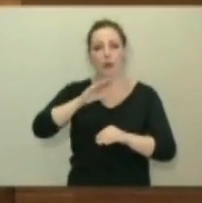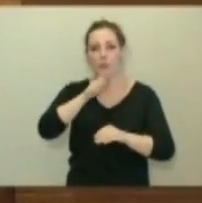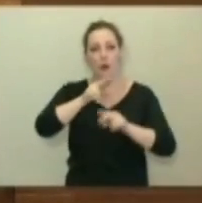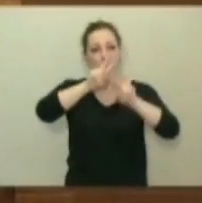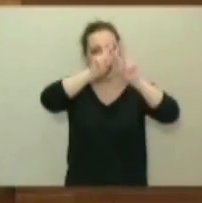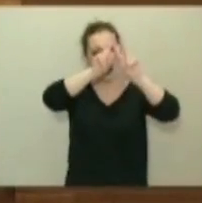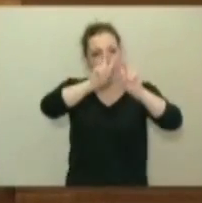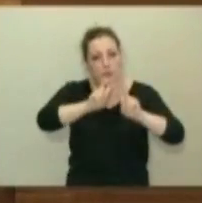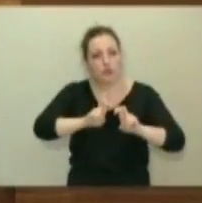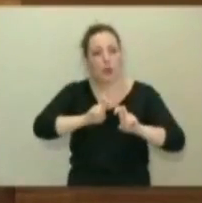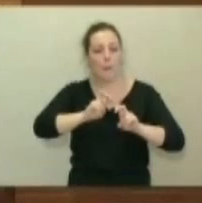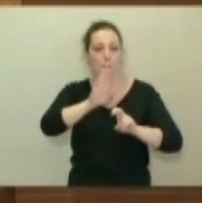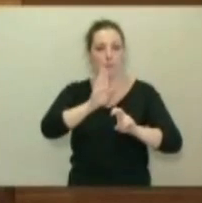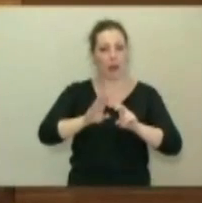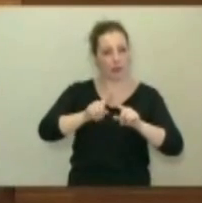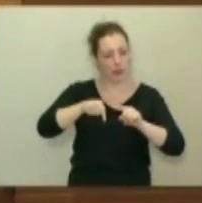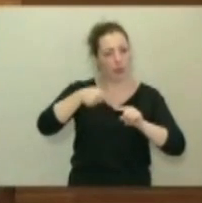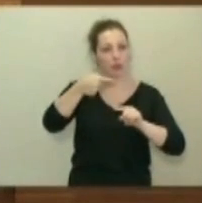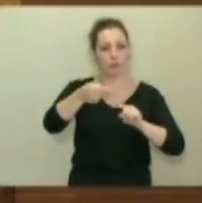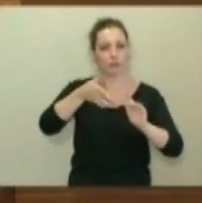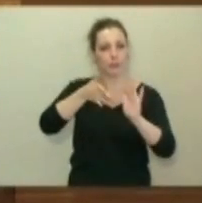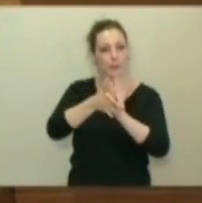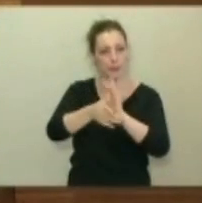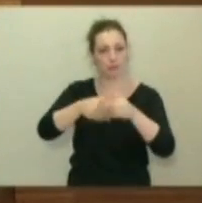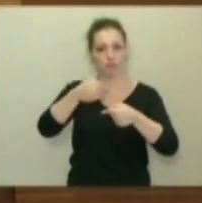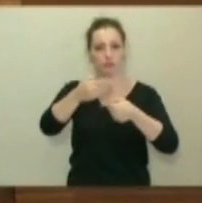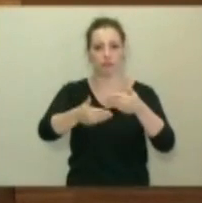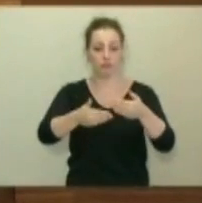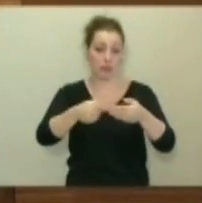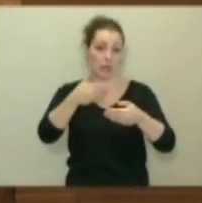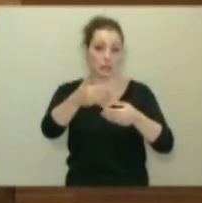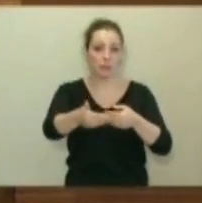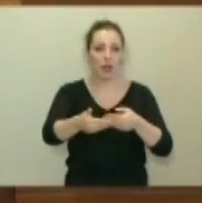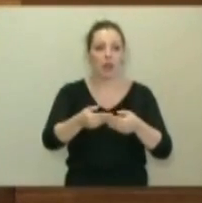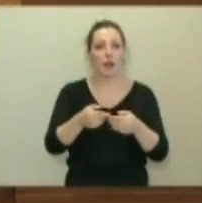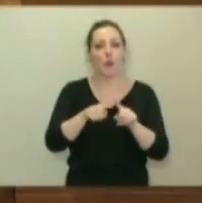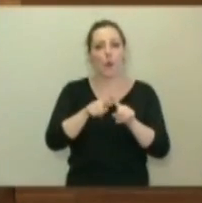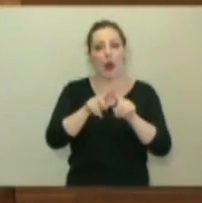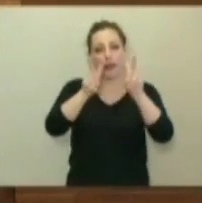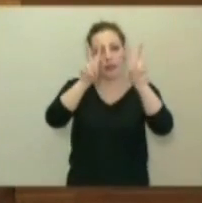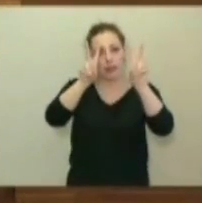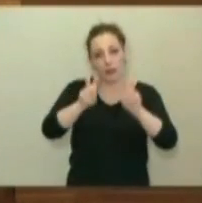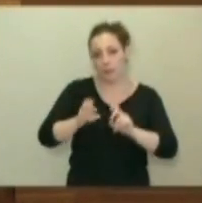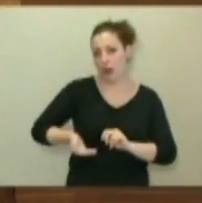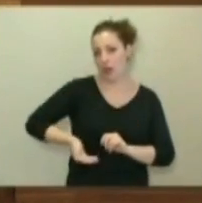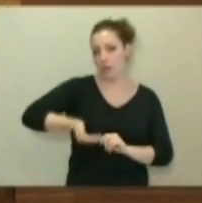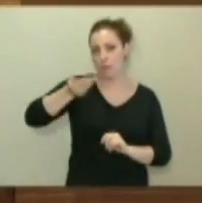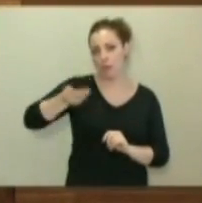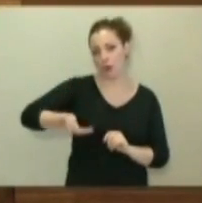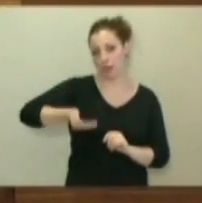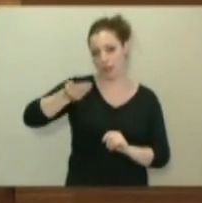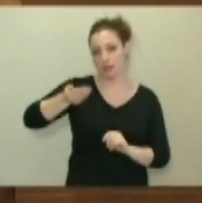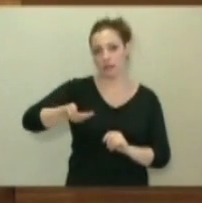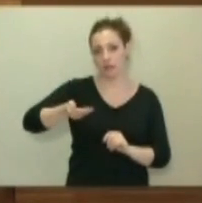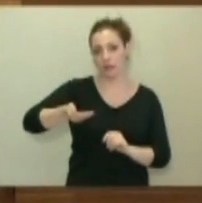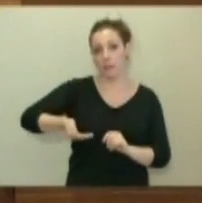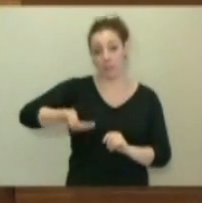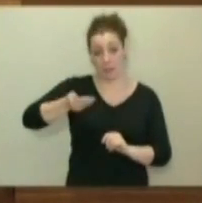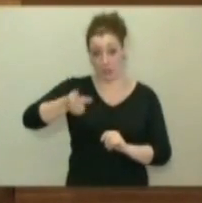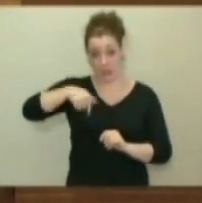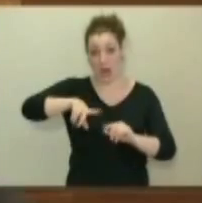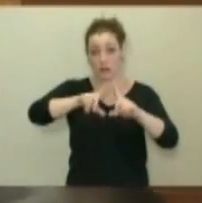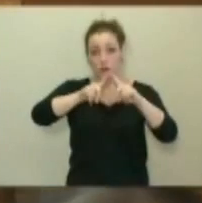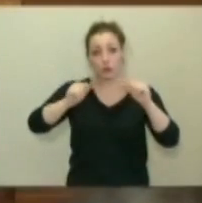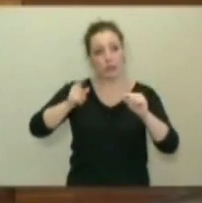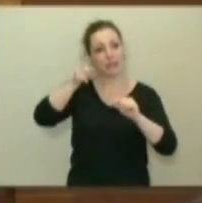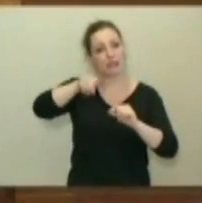que nos adentraremos en el próximo tiempo, es una cuestión fundamental para Asturias y